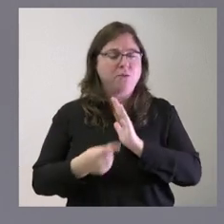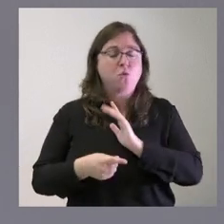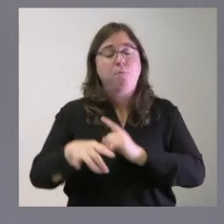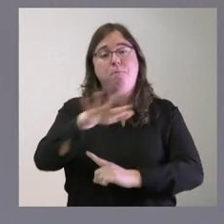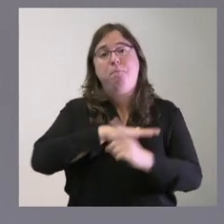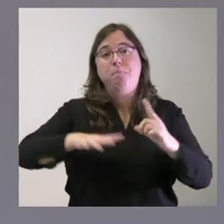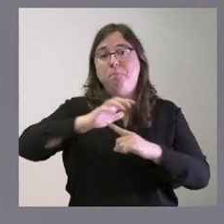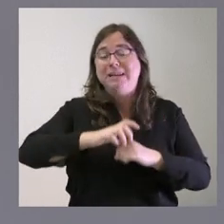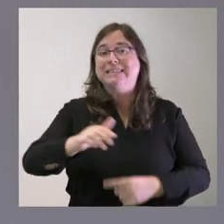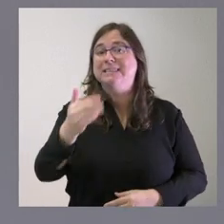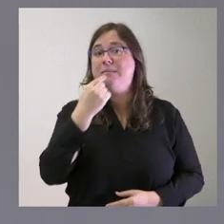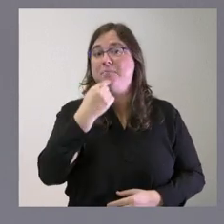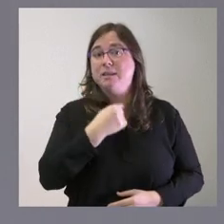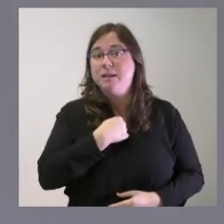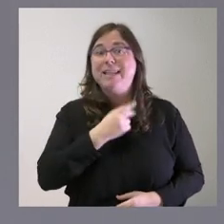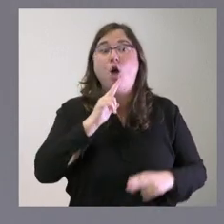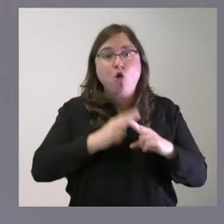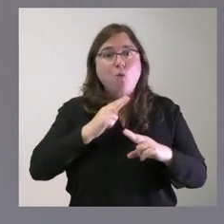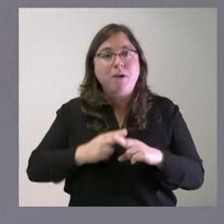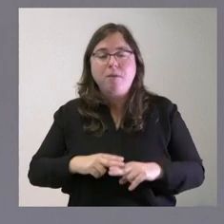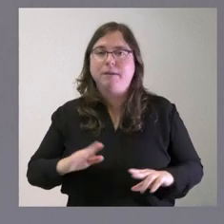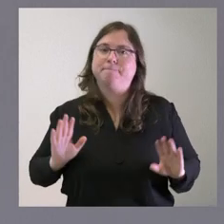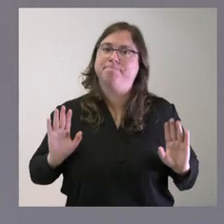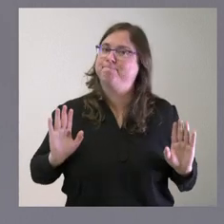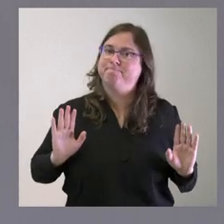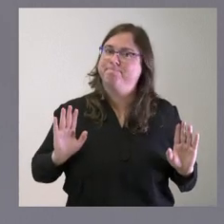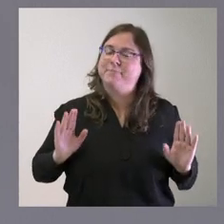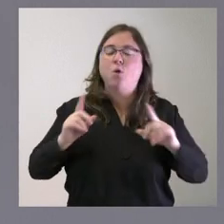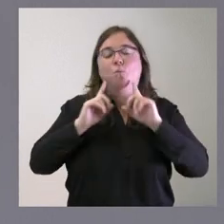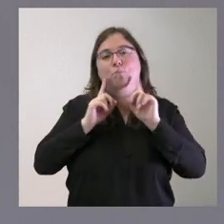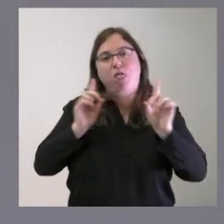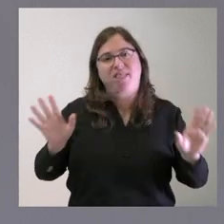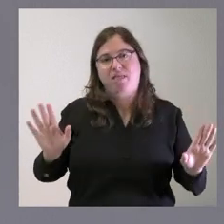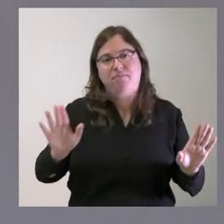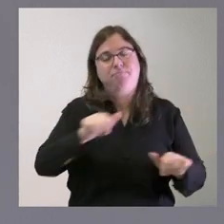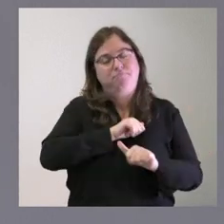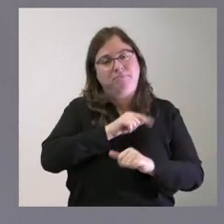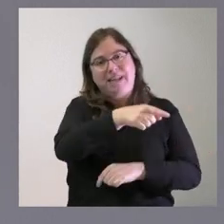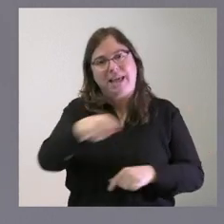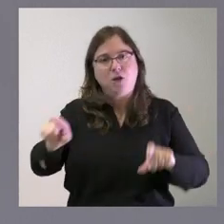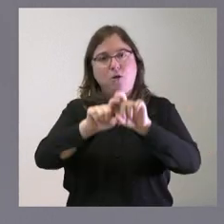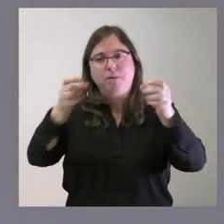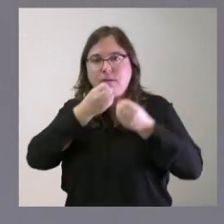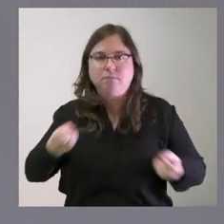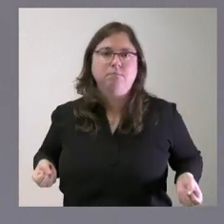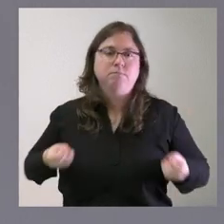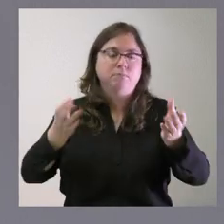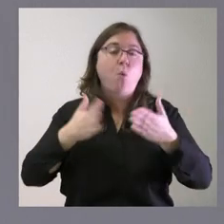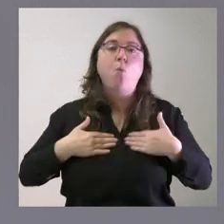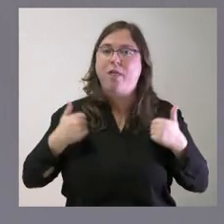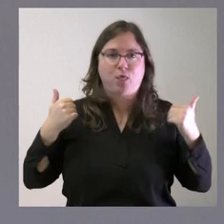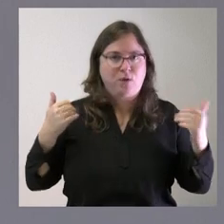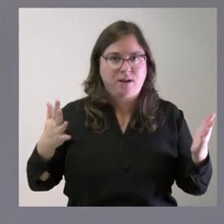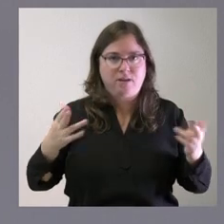pero si usted me dice que le diga el nombre concreto de las empresas yo creo que hay que prudentes y vamos a esperar que sean las buenas empresas quienes digan el momento en que desean